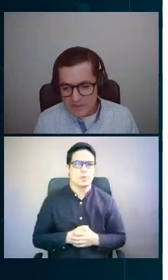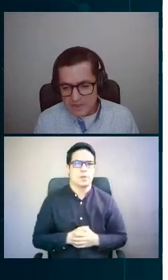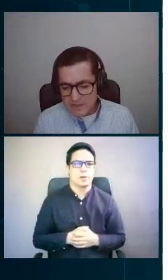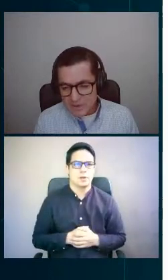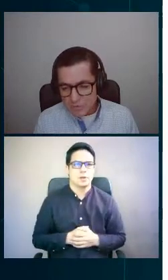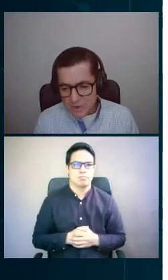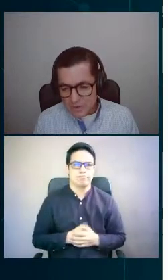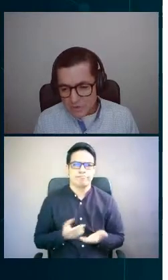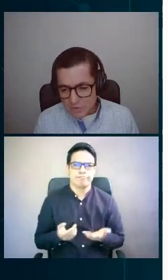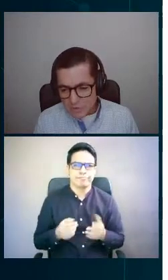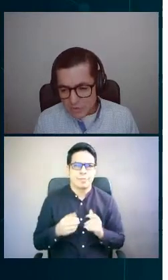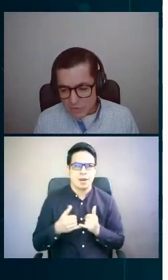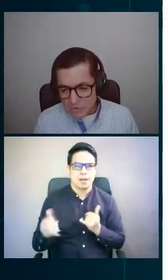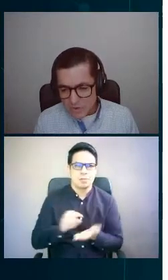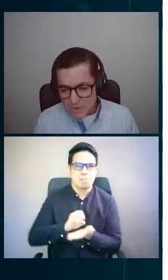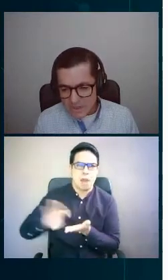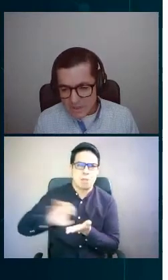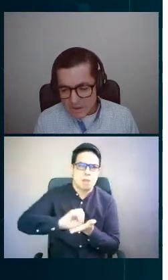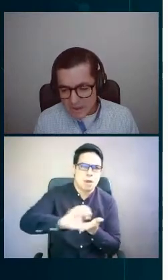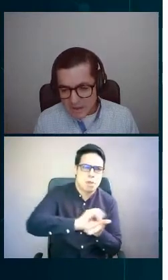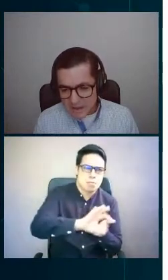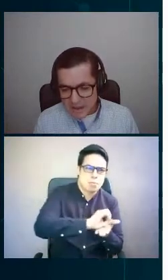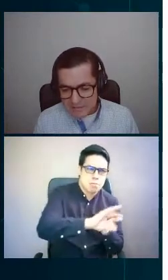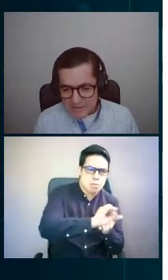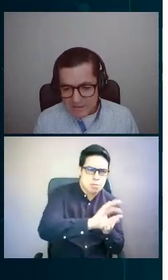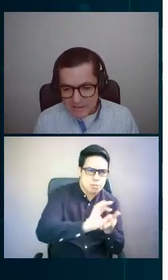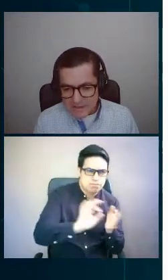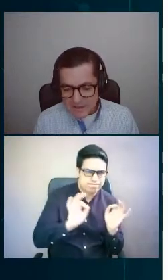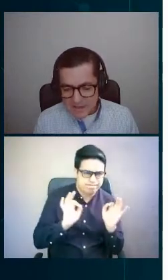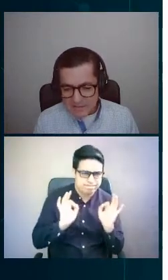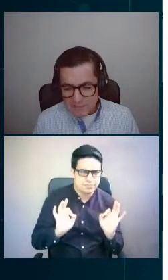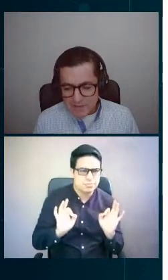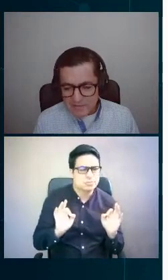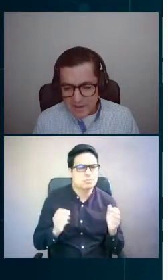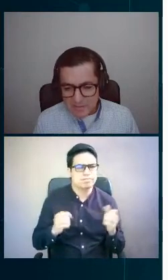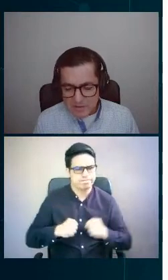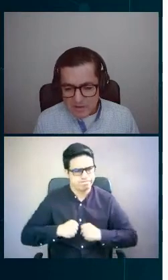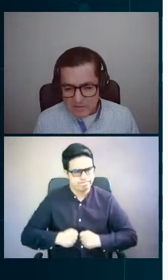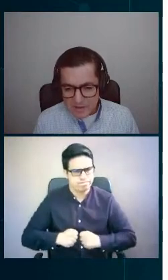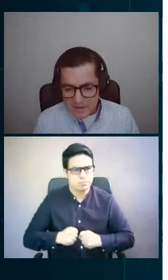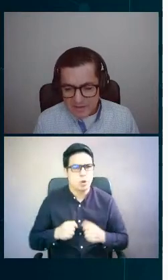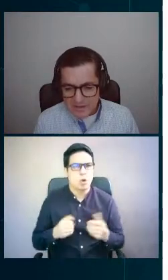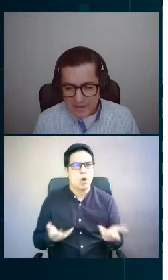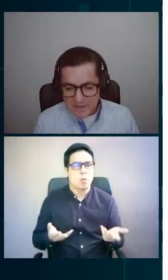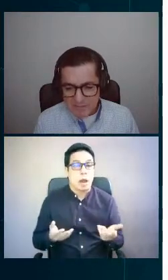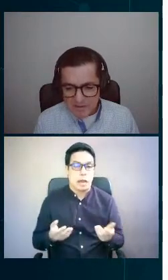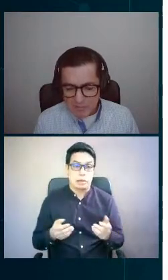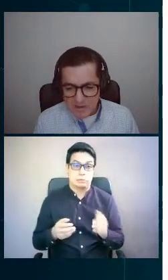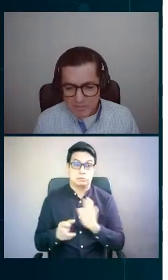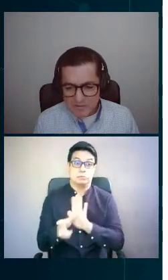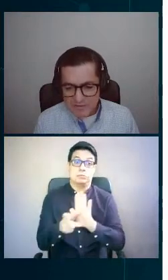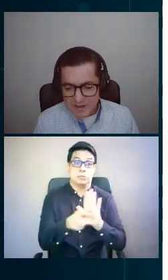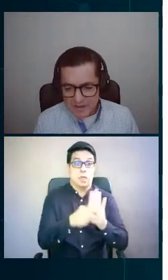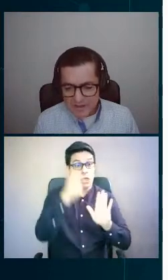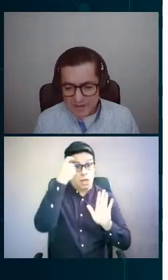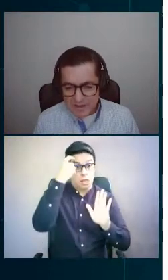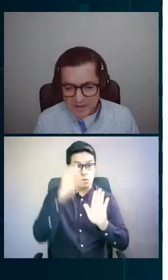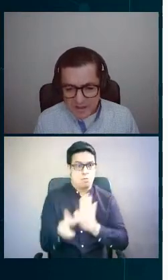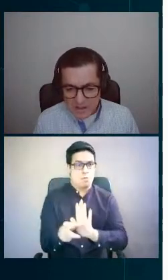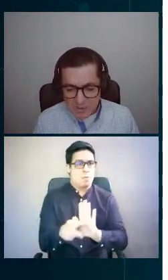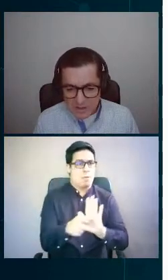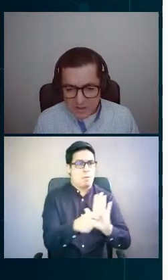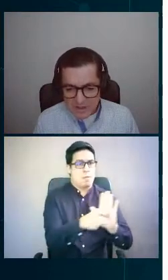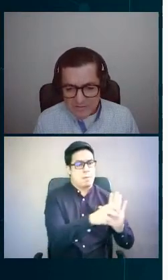robusta cuando antes de pensar en medición inteligente, empezamos a pensar